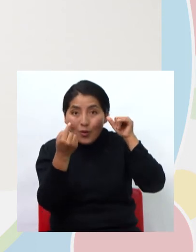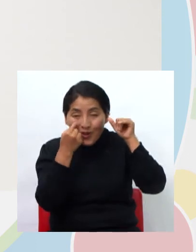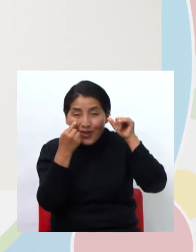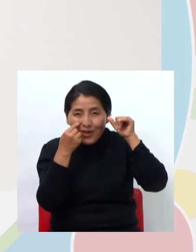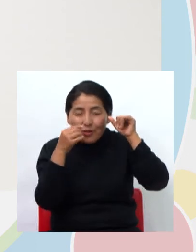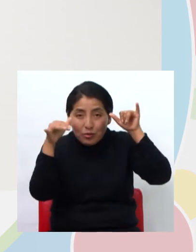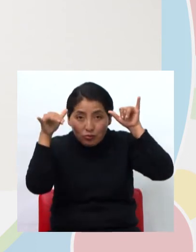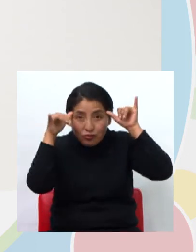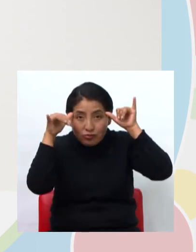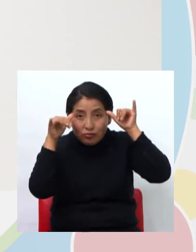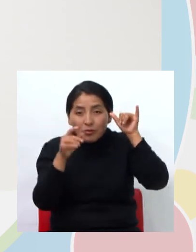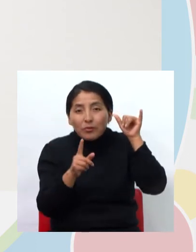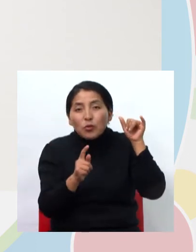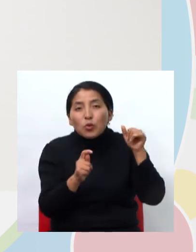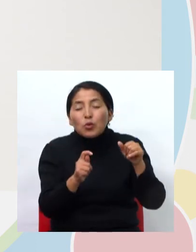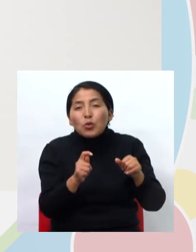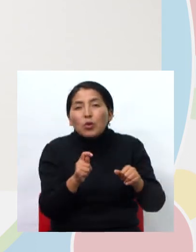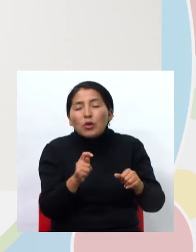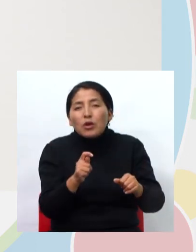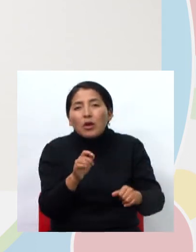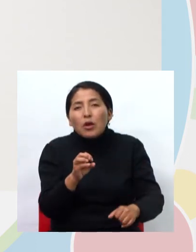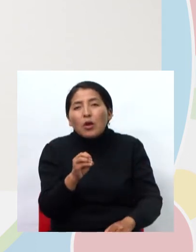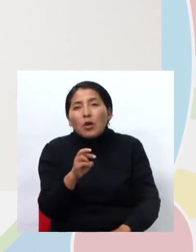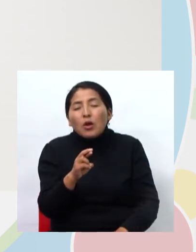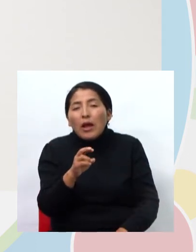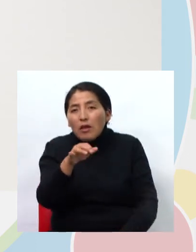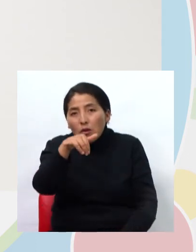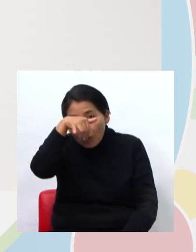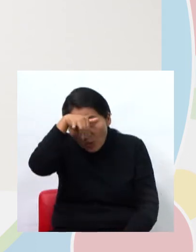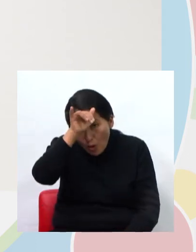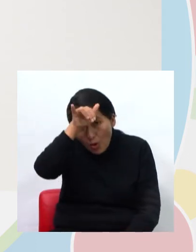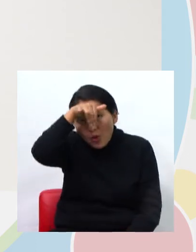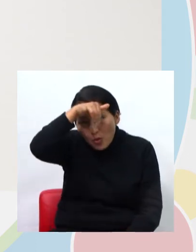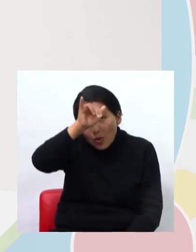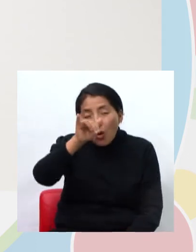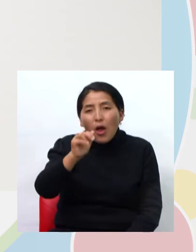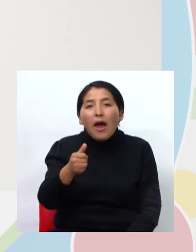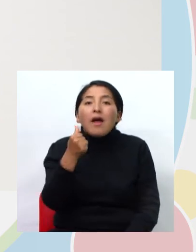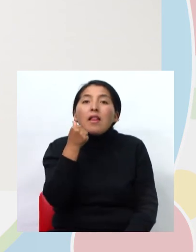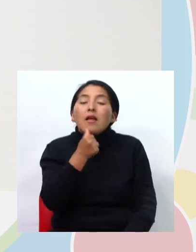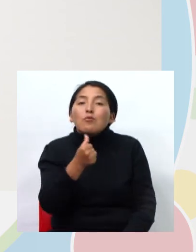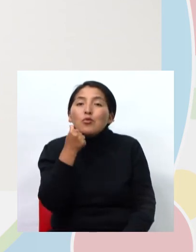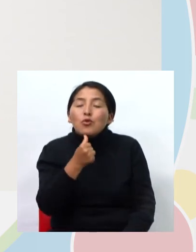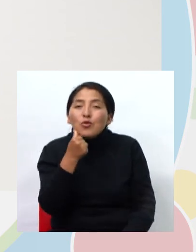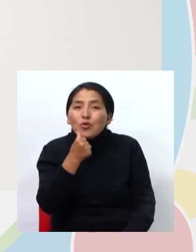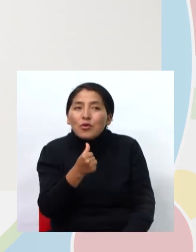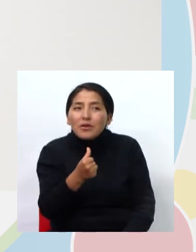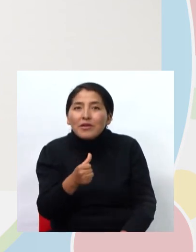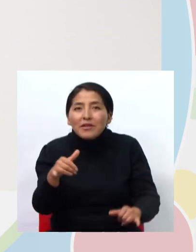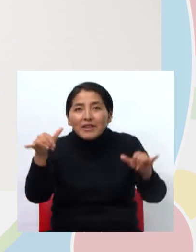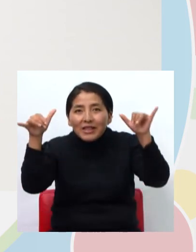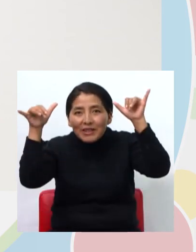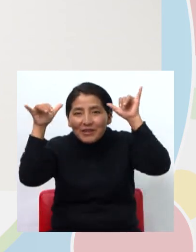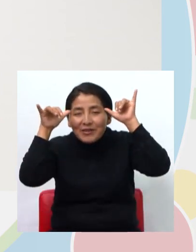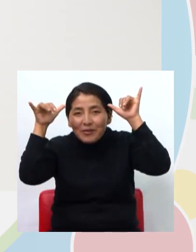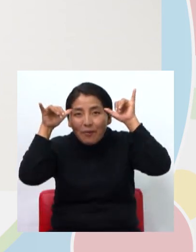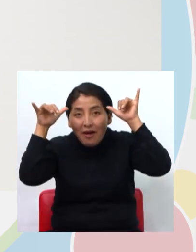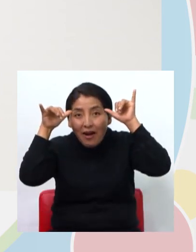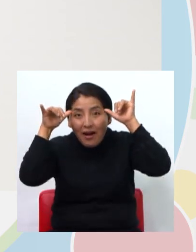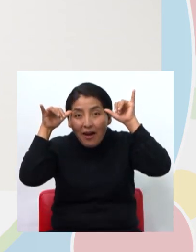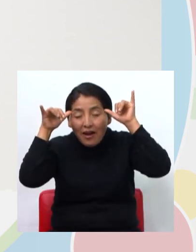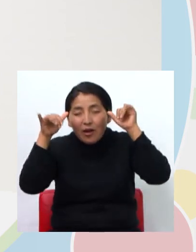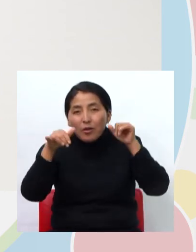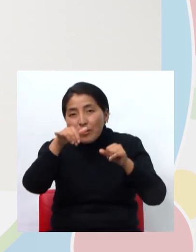toro. Claro, todos alguna vez hemos visto un toro, ¿verdad? Su femenino de toro es